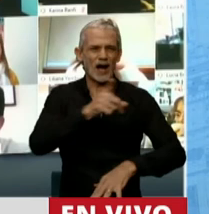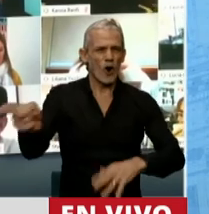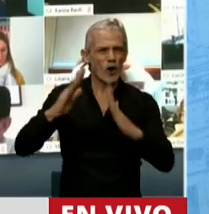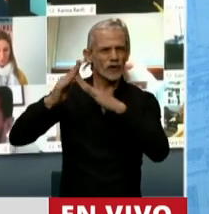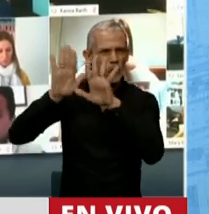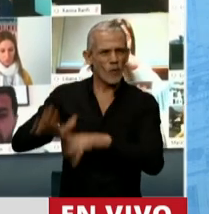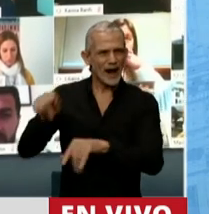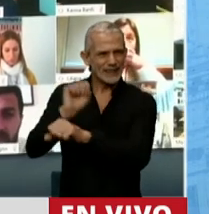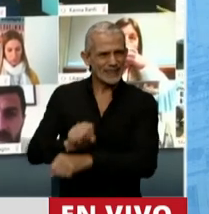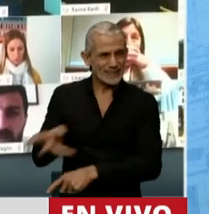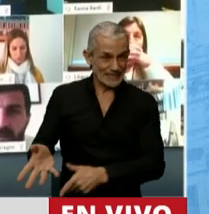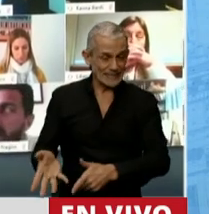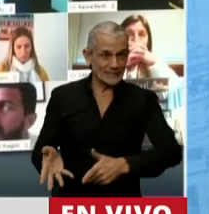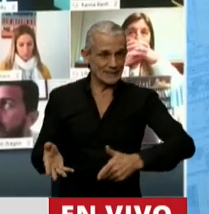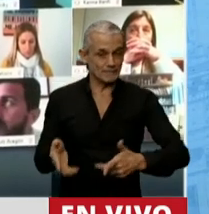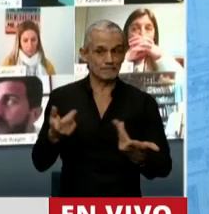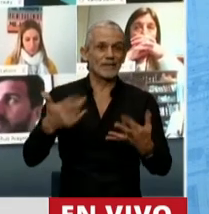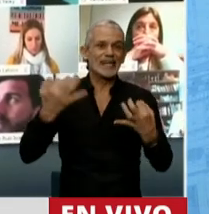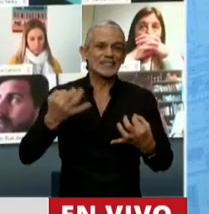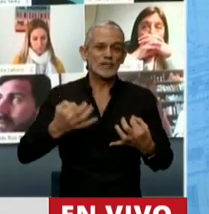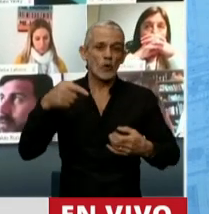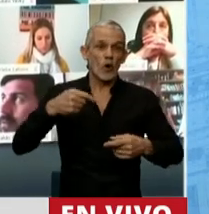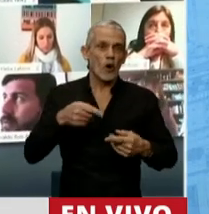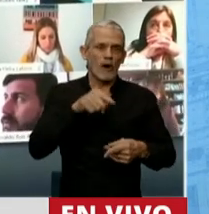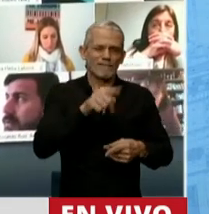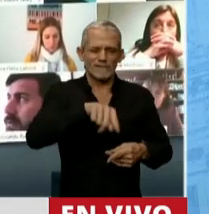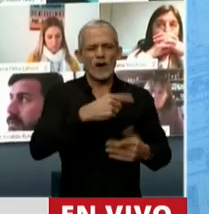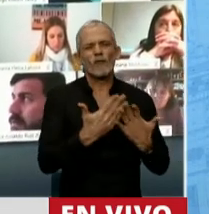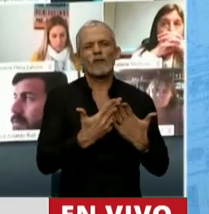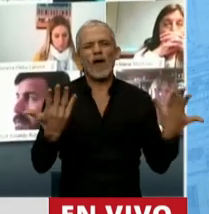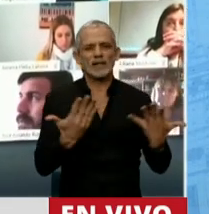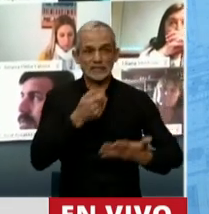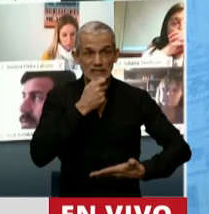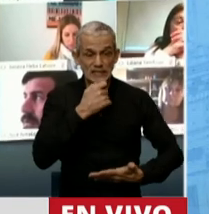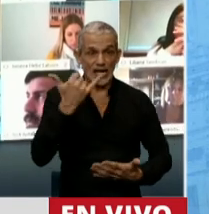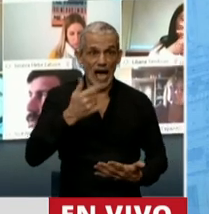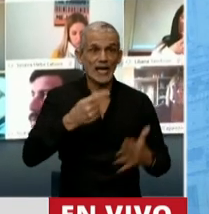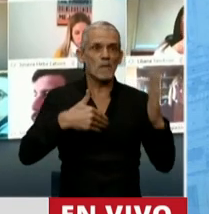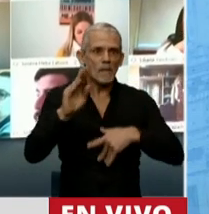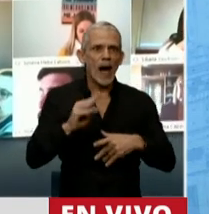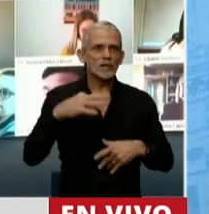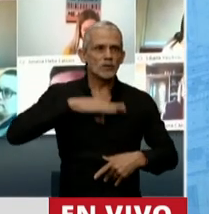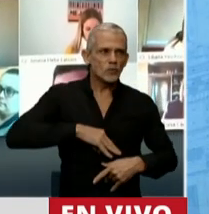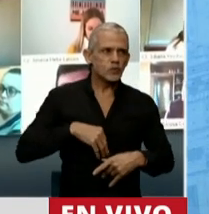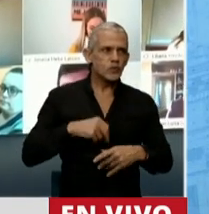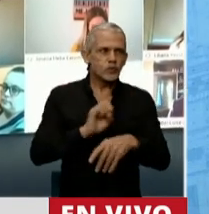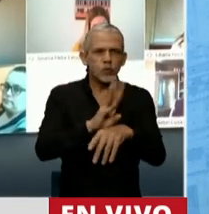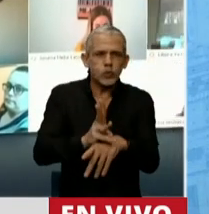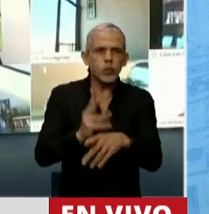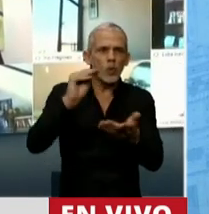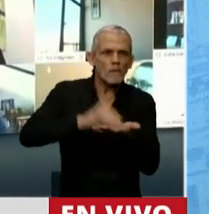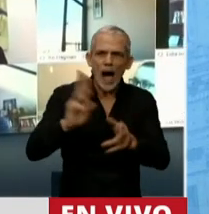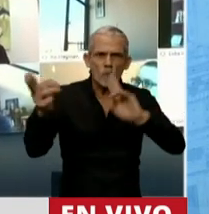la cuarentena, son los que seguramente estarían felices si hubiesen más contagiados o más muertes en la